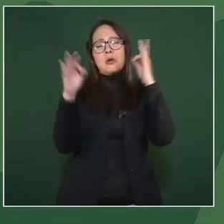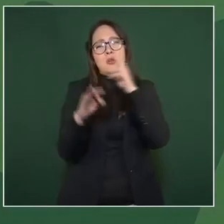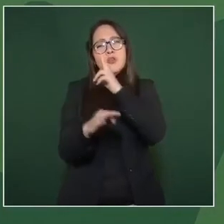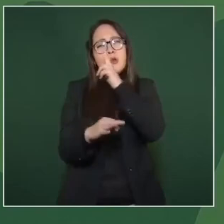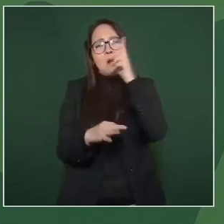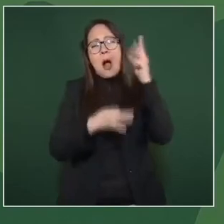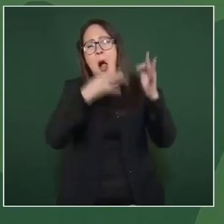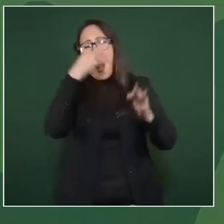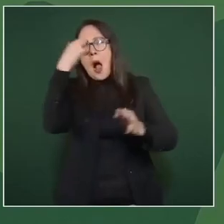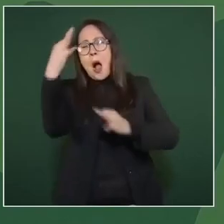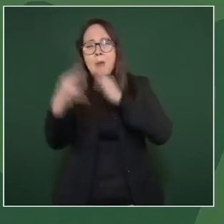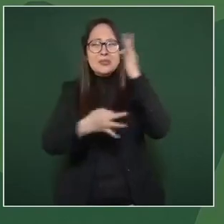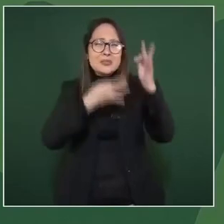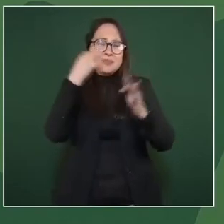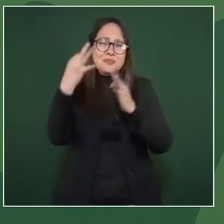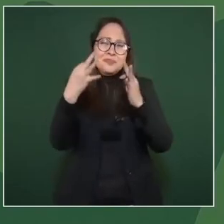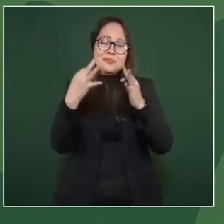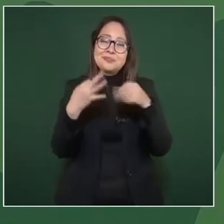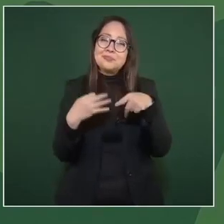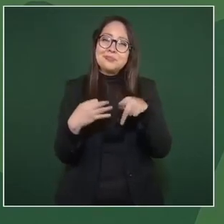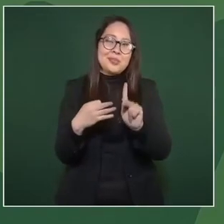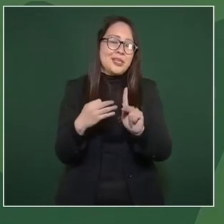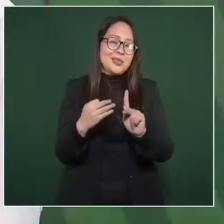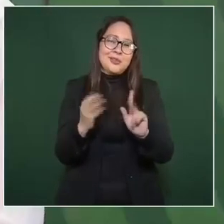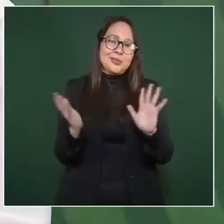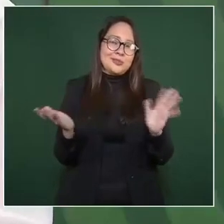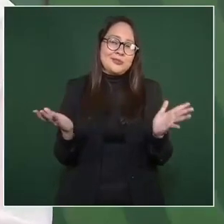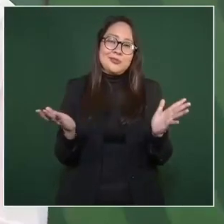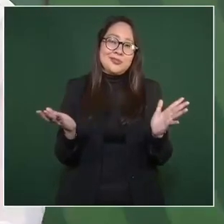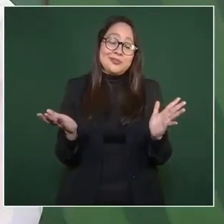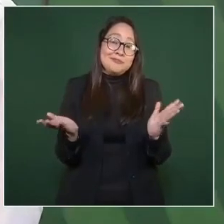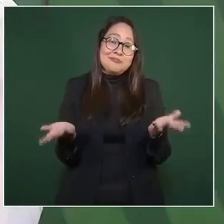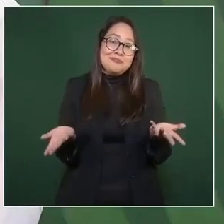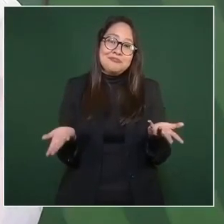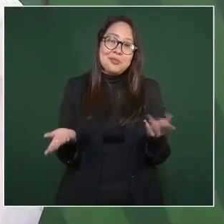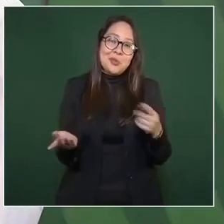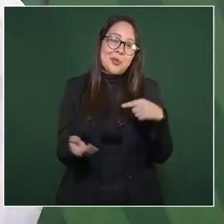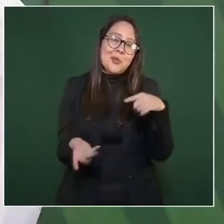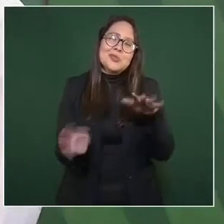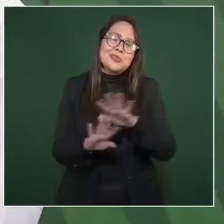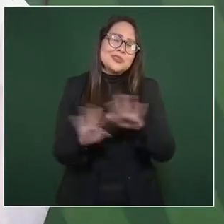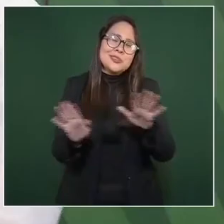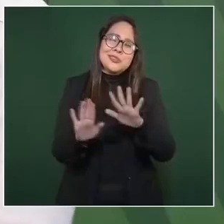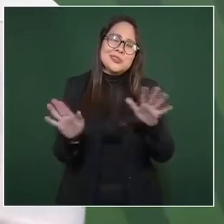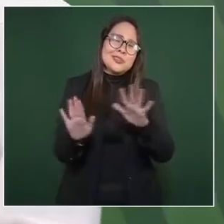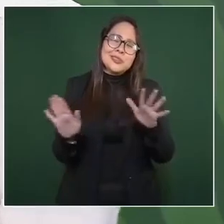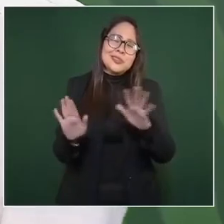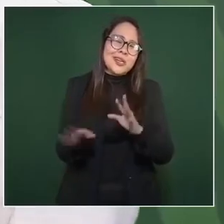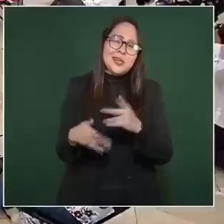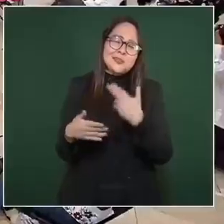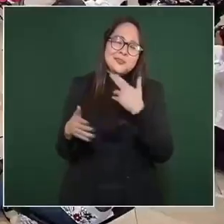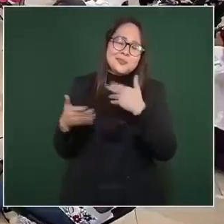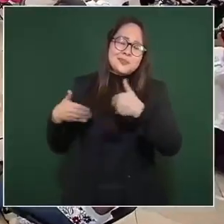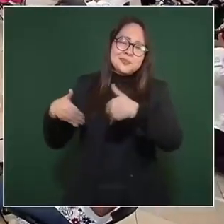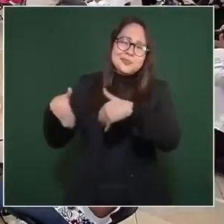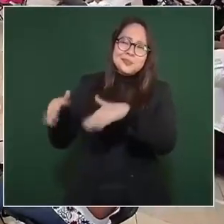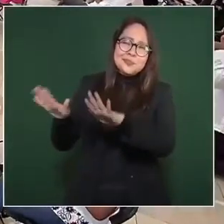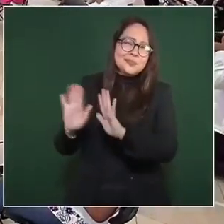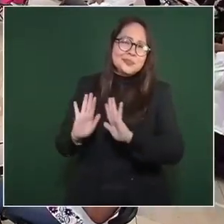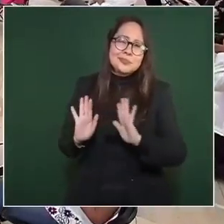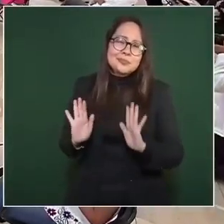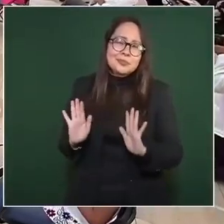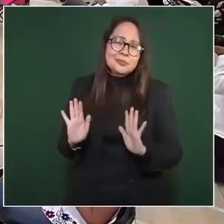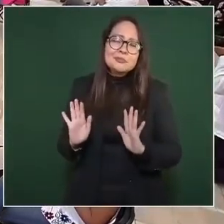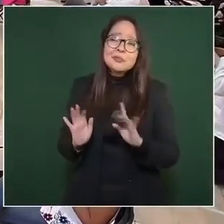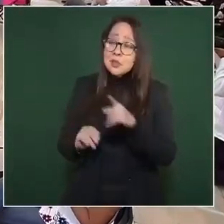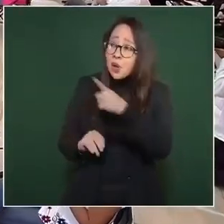nada más que ya no funciona. Y hay que ser respetuosos también que se